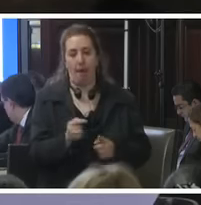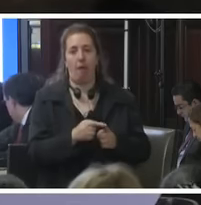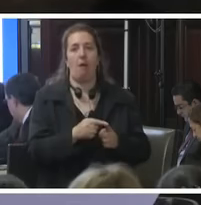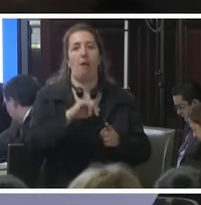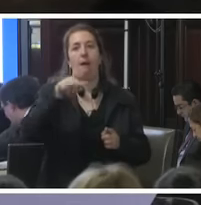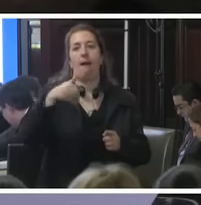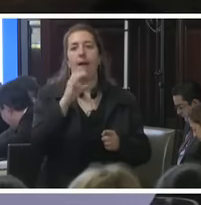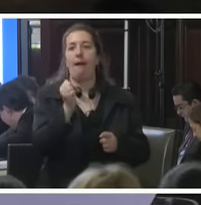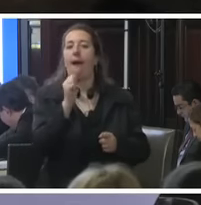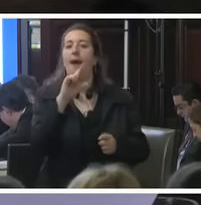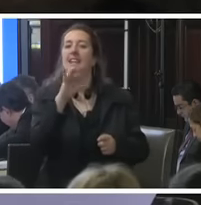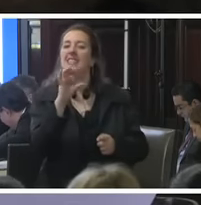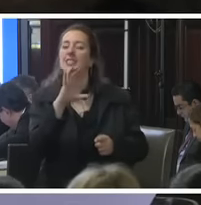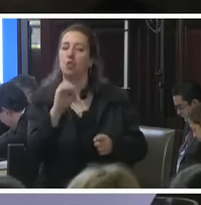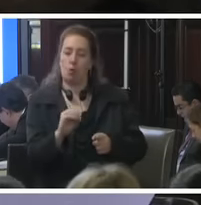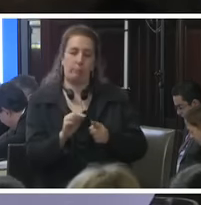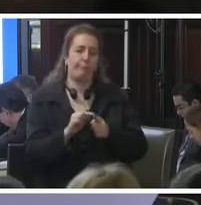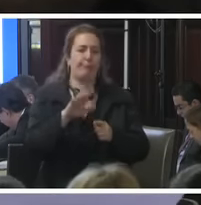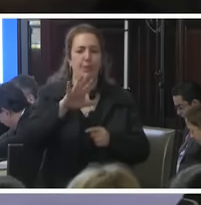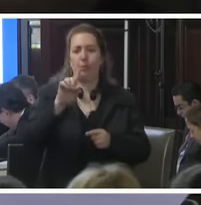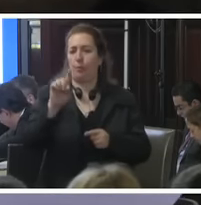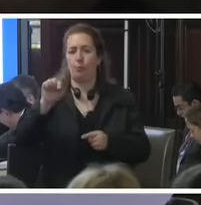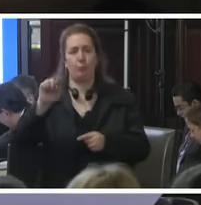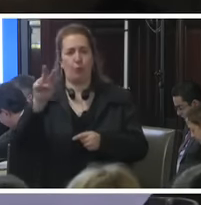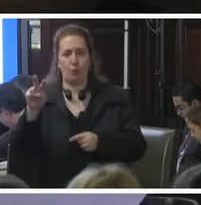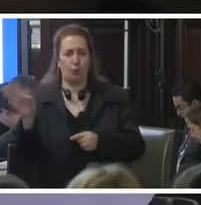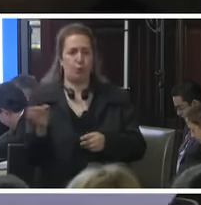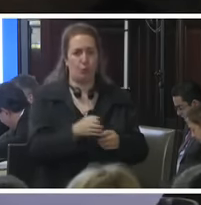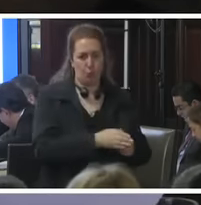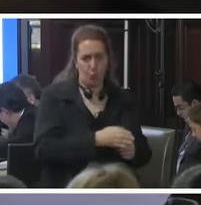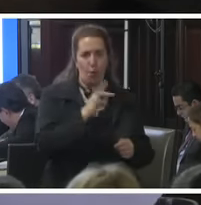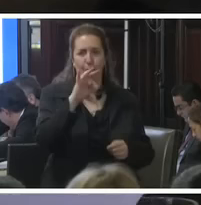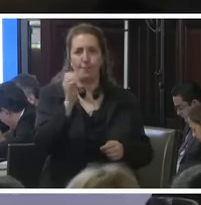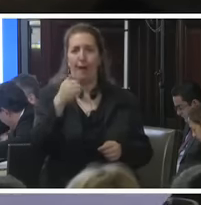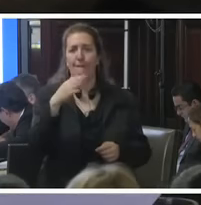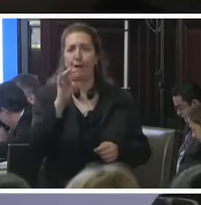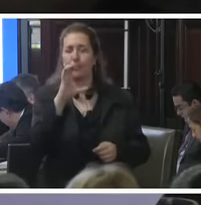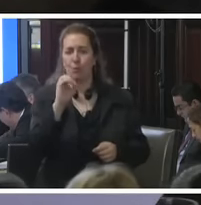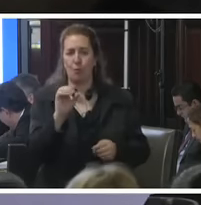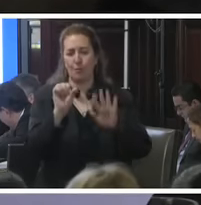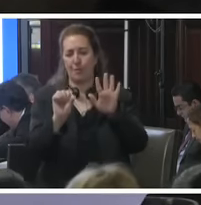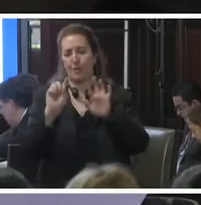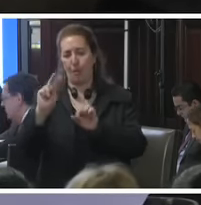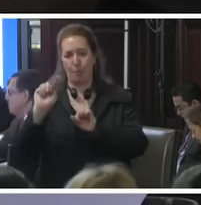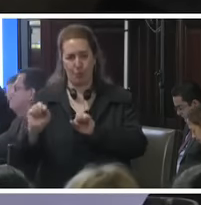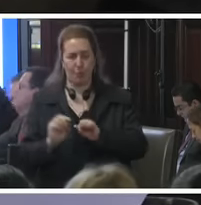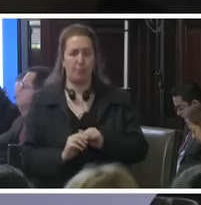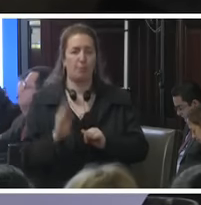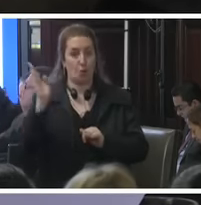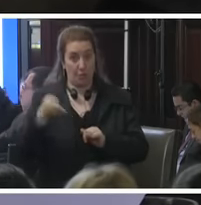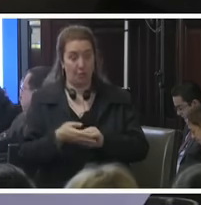65.2% y Tabasco con 64.2%. Estos son